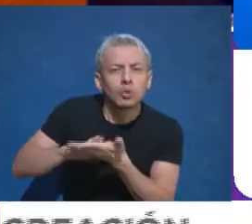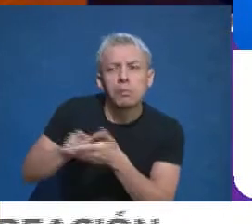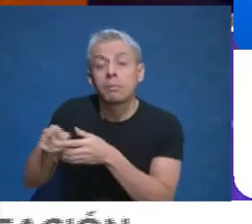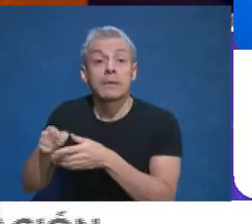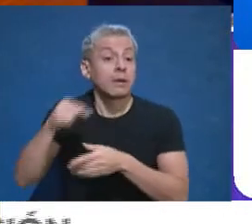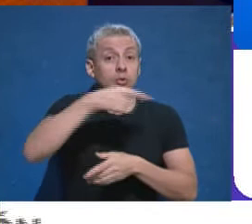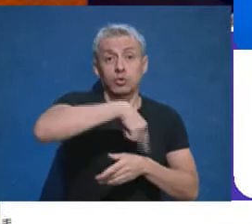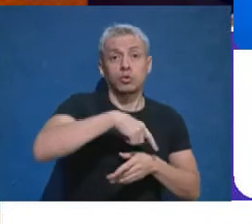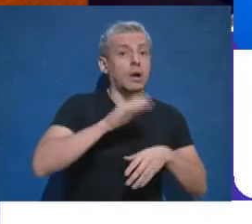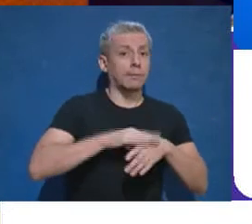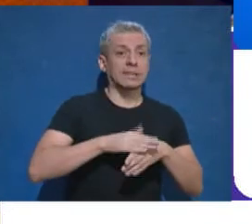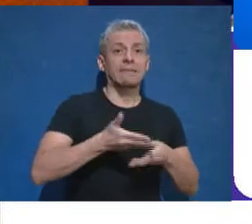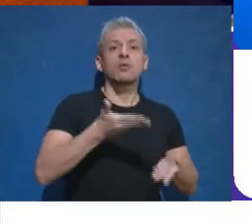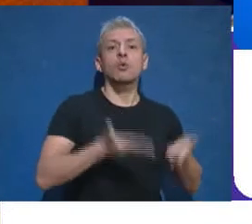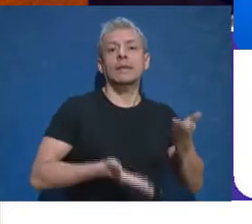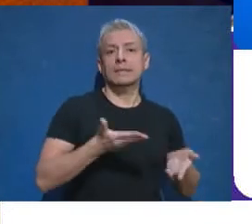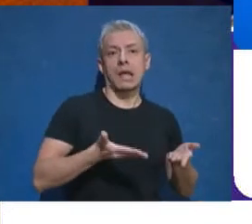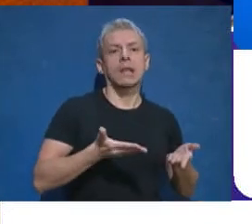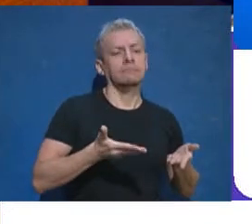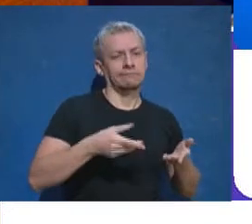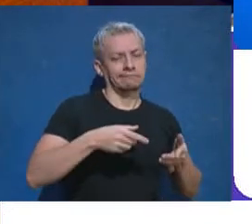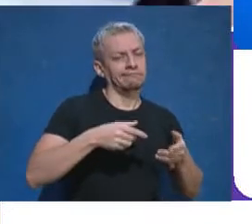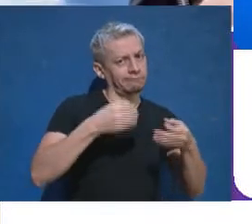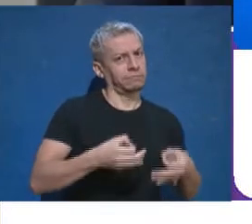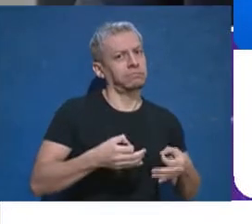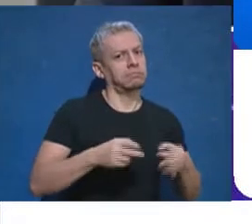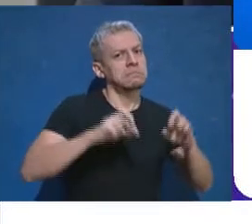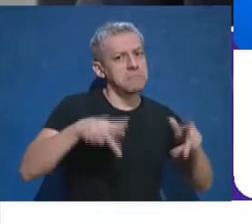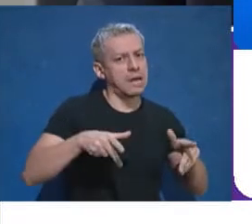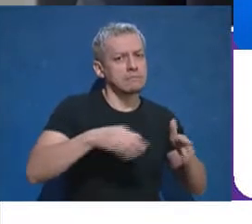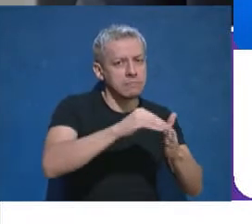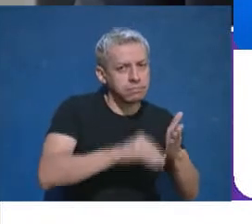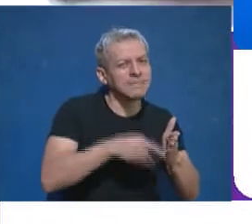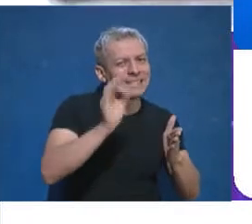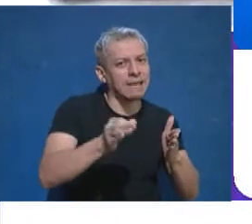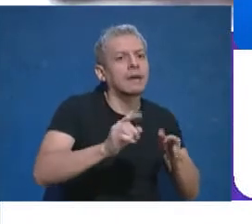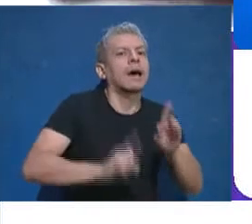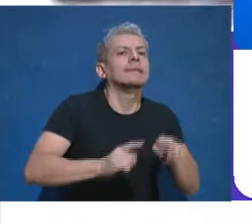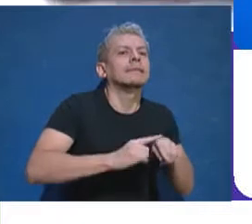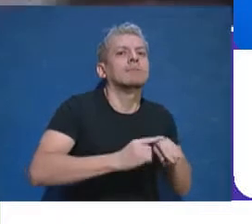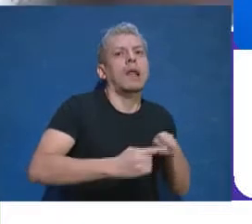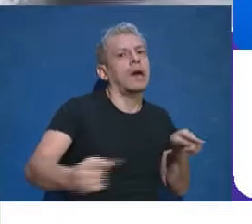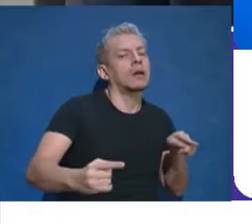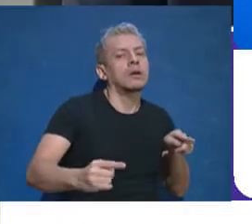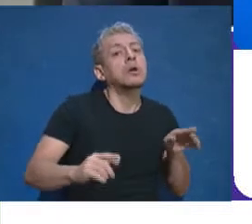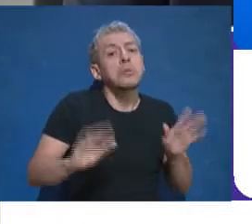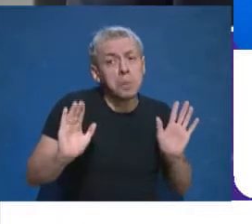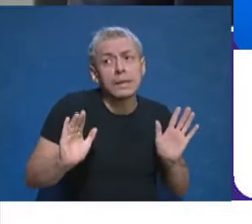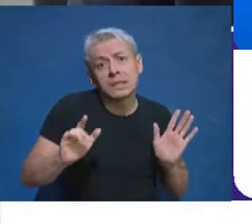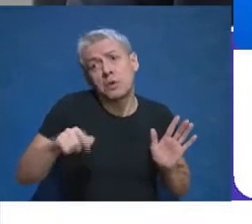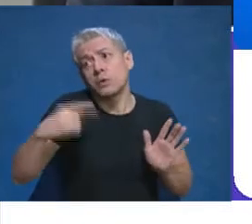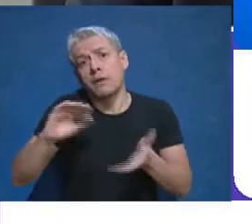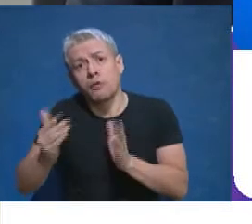planteo que vamos a llevar y como usted bien sabe, los pleitos judiciales suelen demorar, con lo cual no descarto vías de negociación.